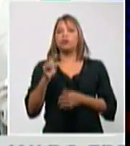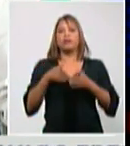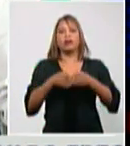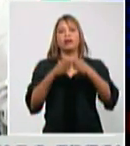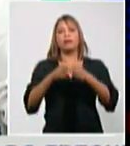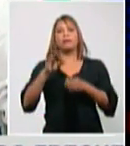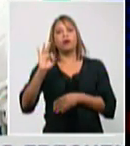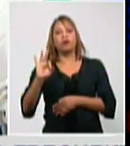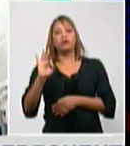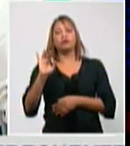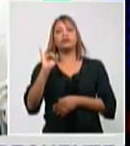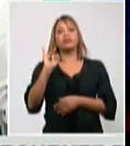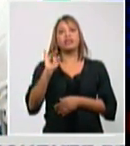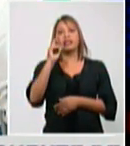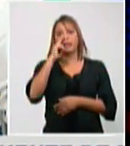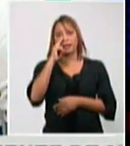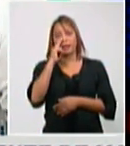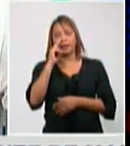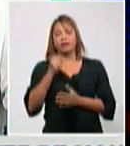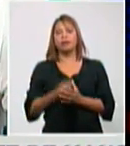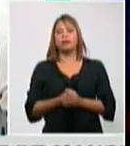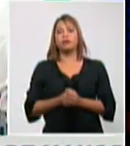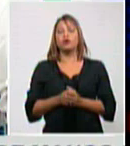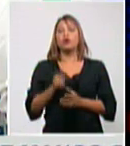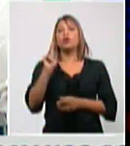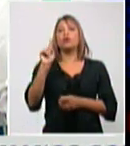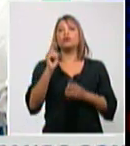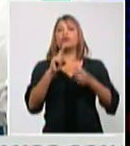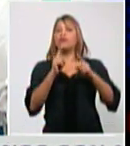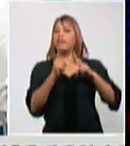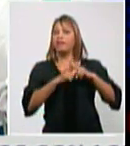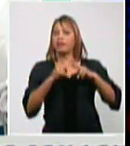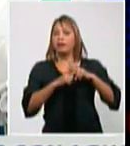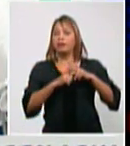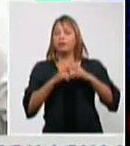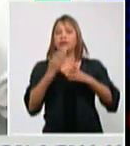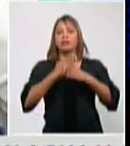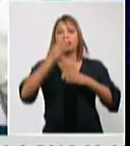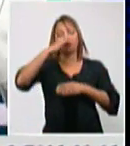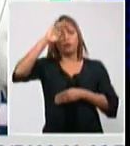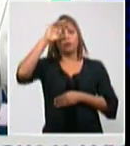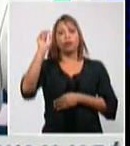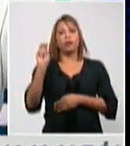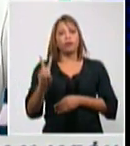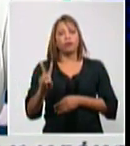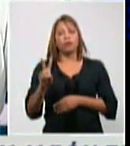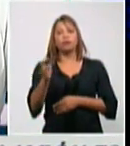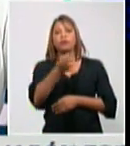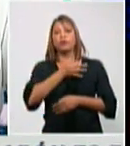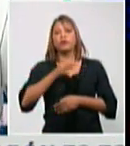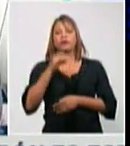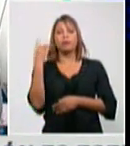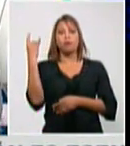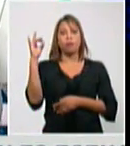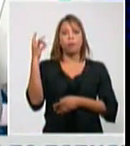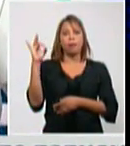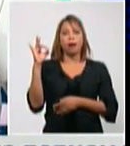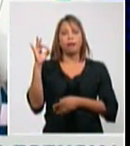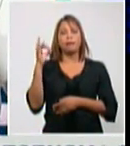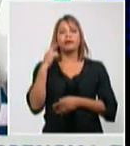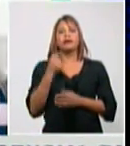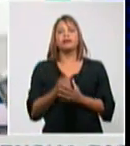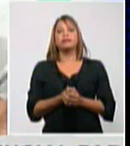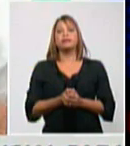1 de Bayamo de Santiago de Cuba 2 del municipio Palma Soriano y Santiago de Cuba